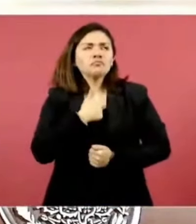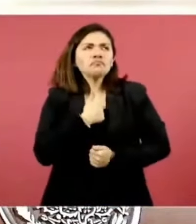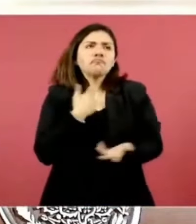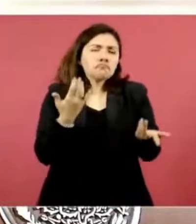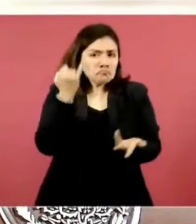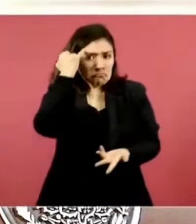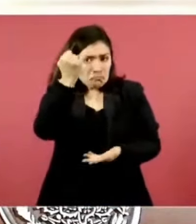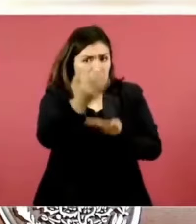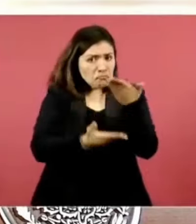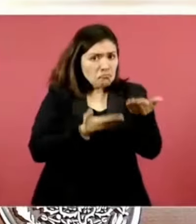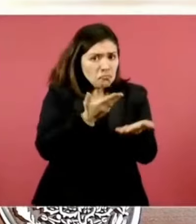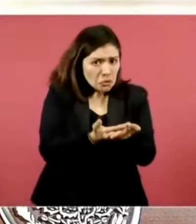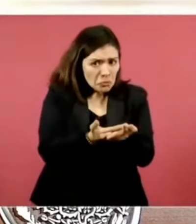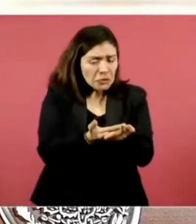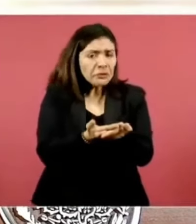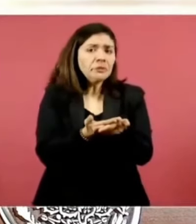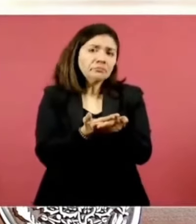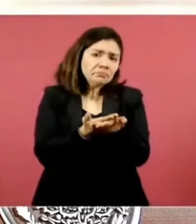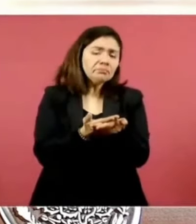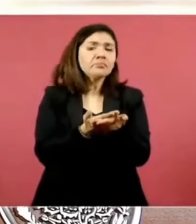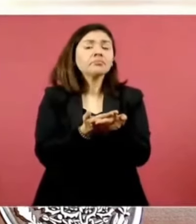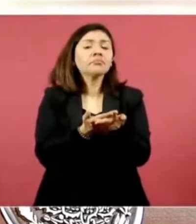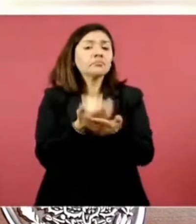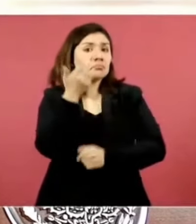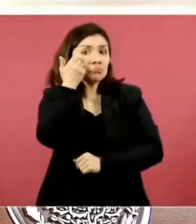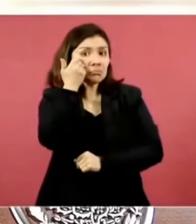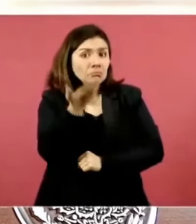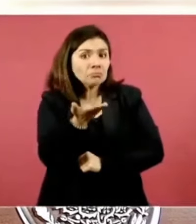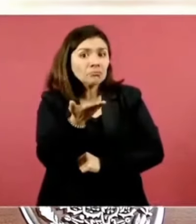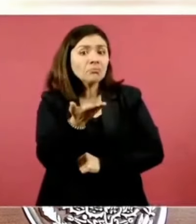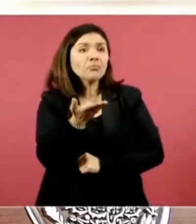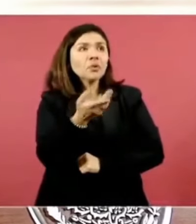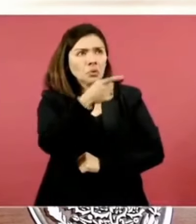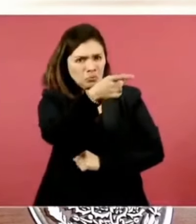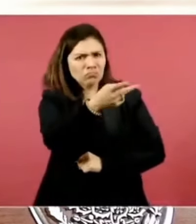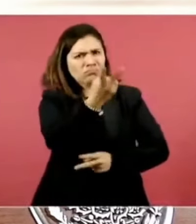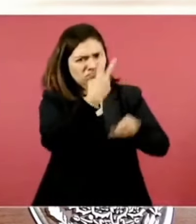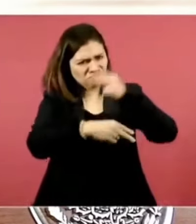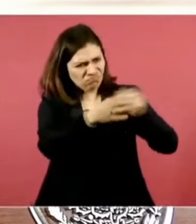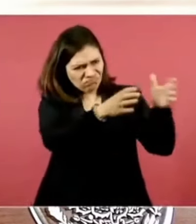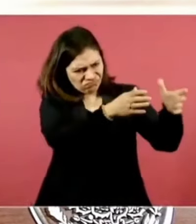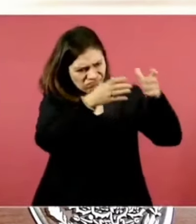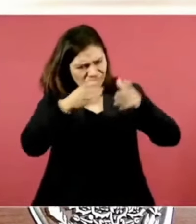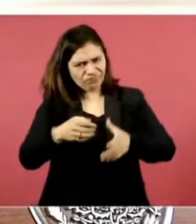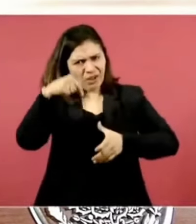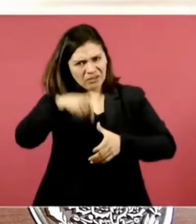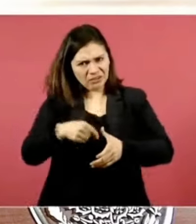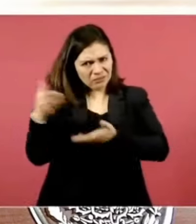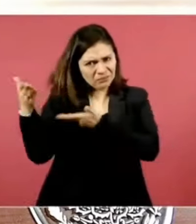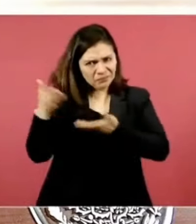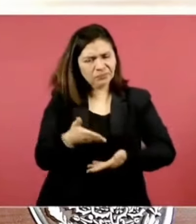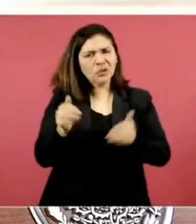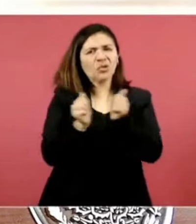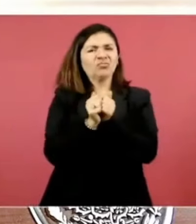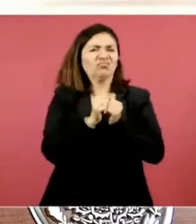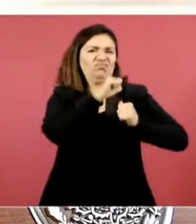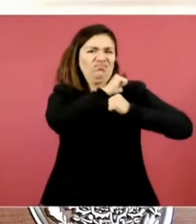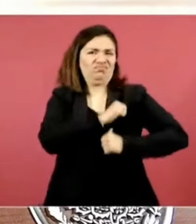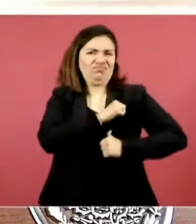que vinieran los secretarios de Estado,